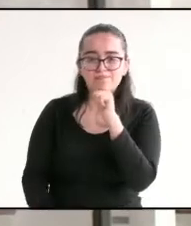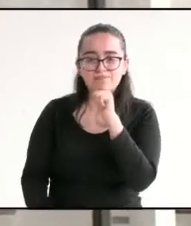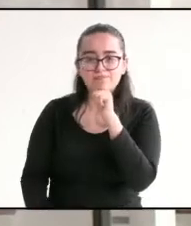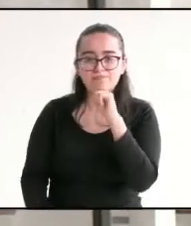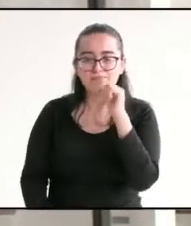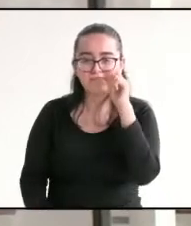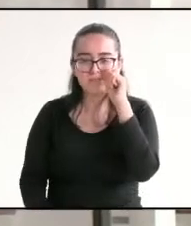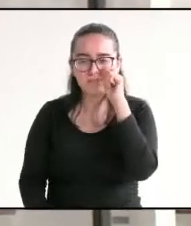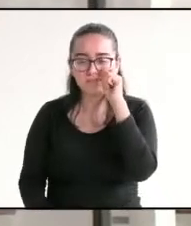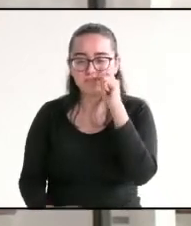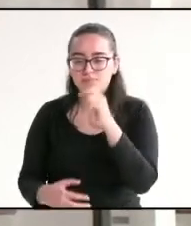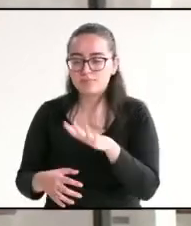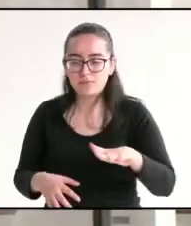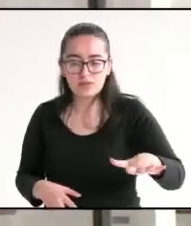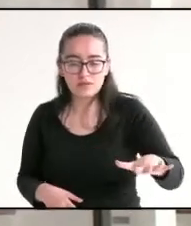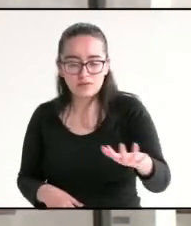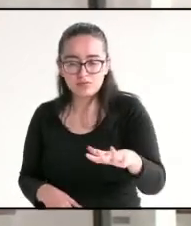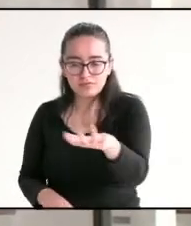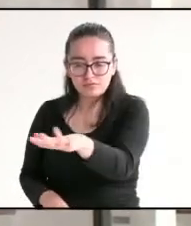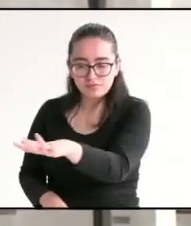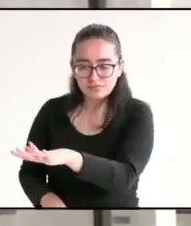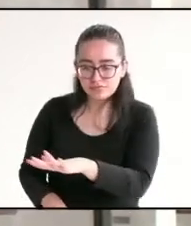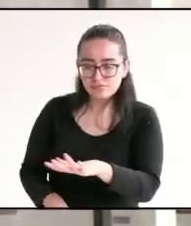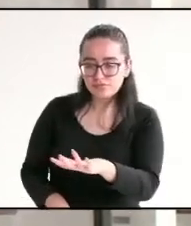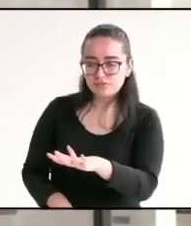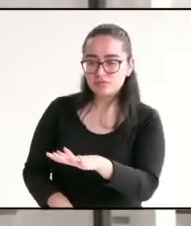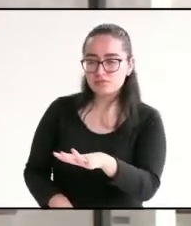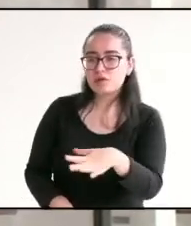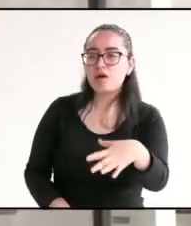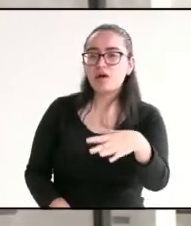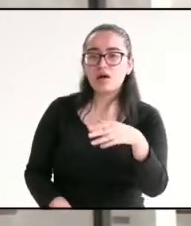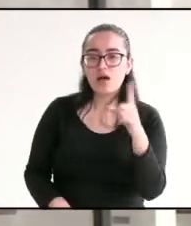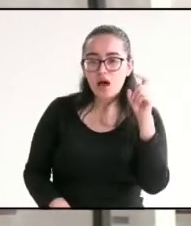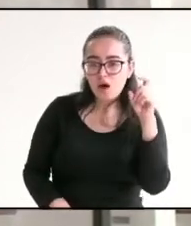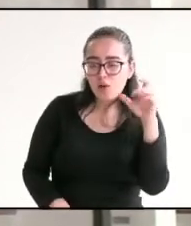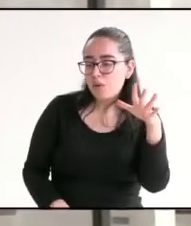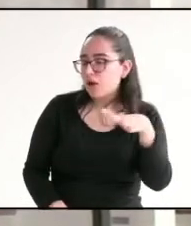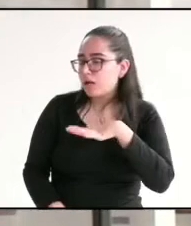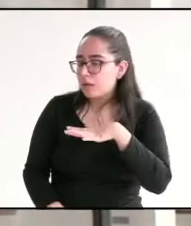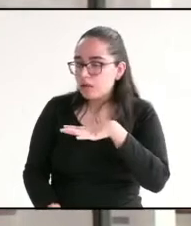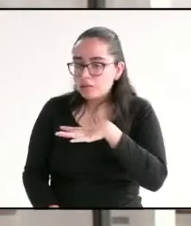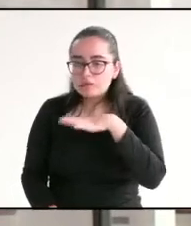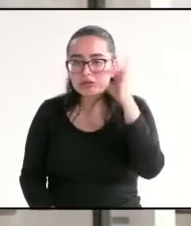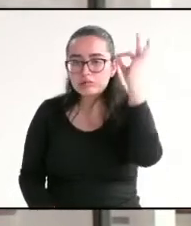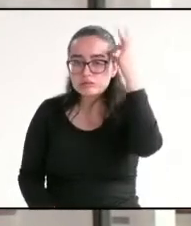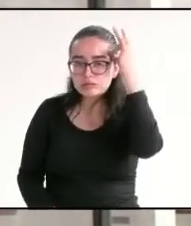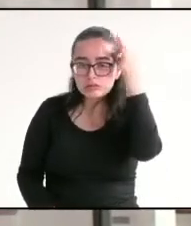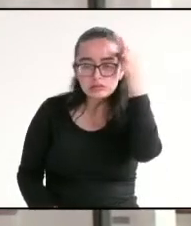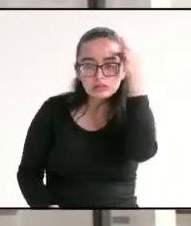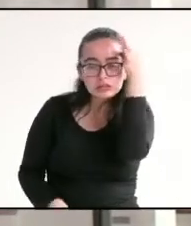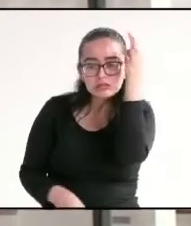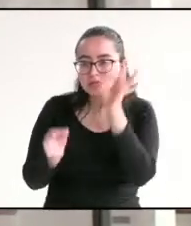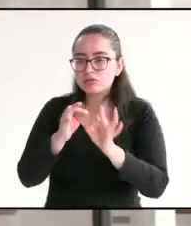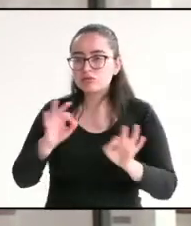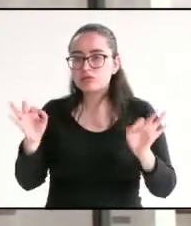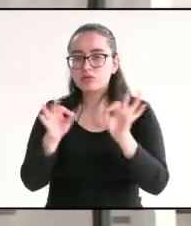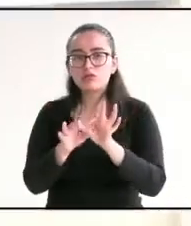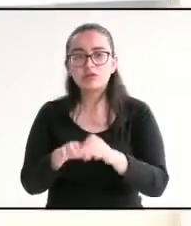comunidades deben haber agua potable completamente a la disposición de las personas. Gracias.